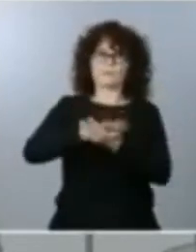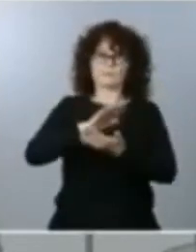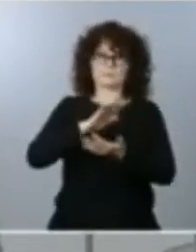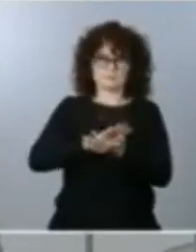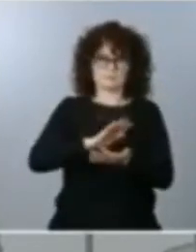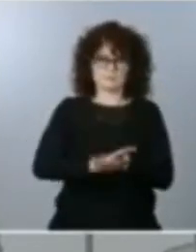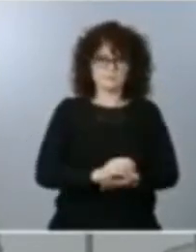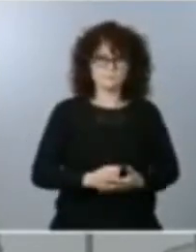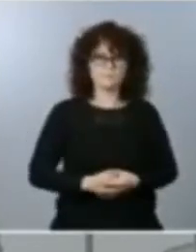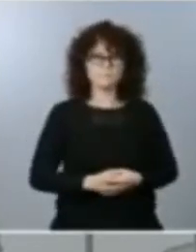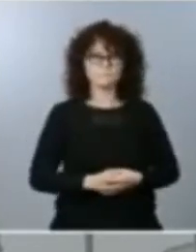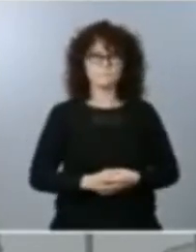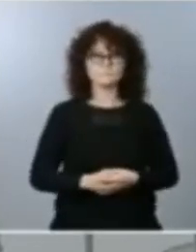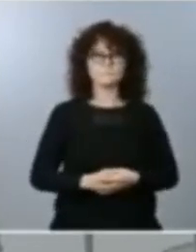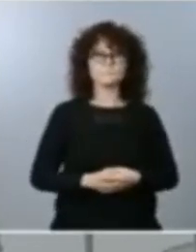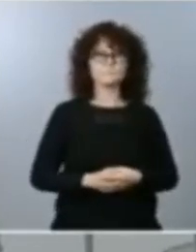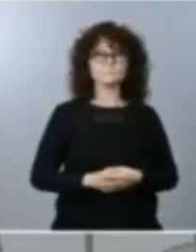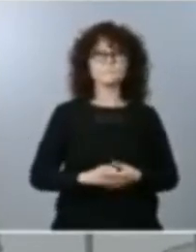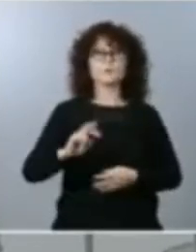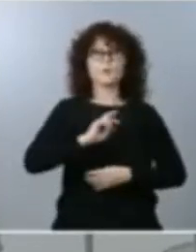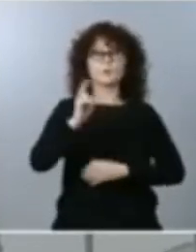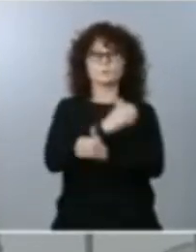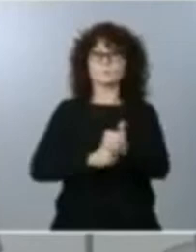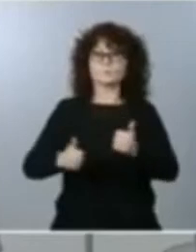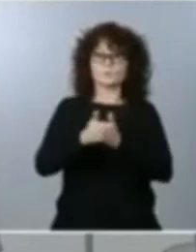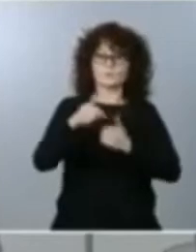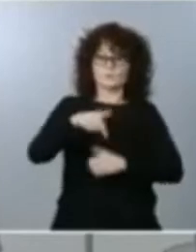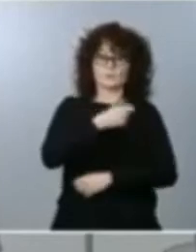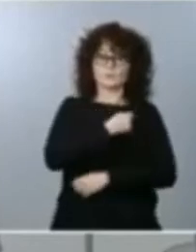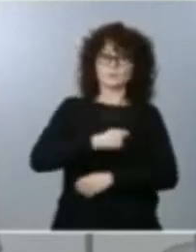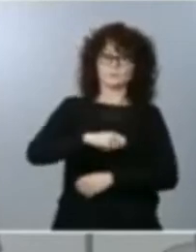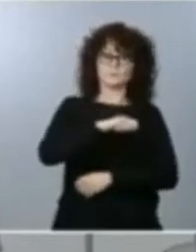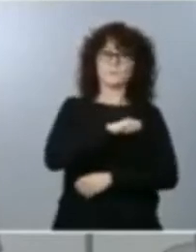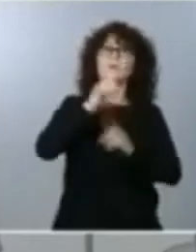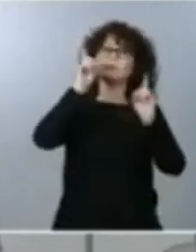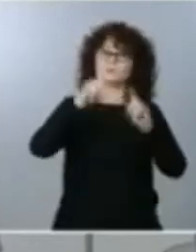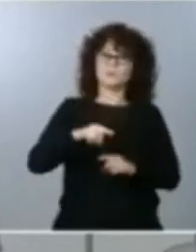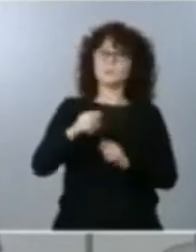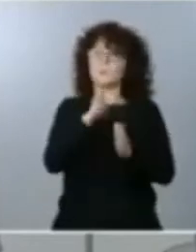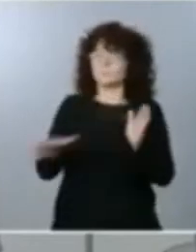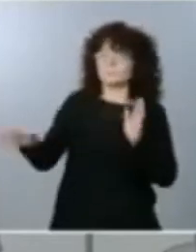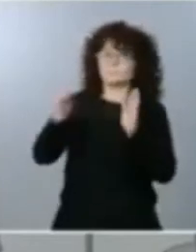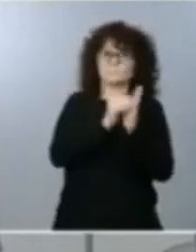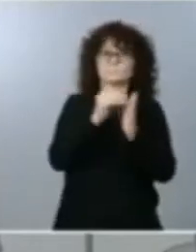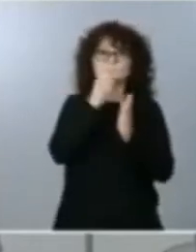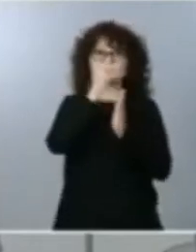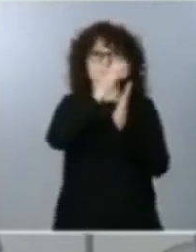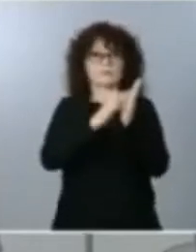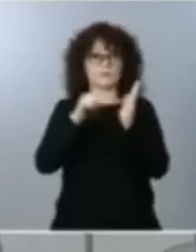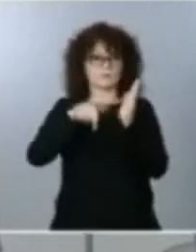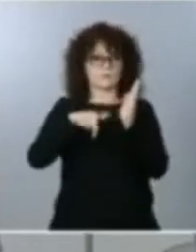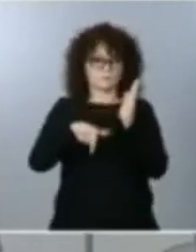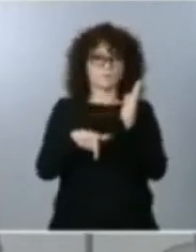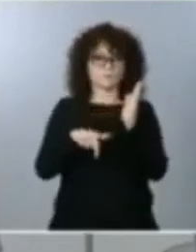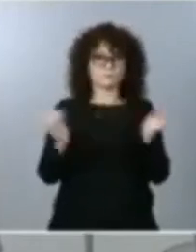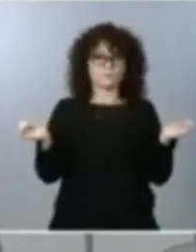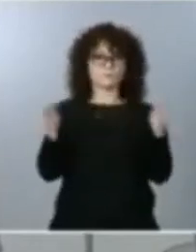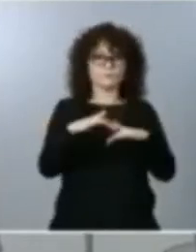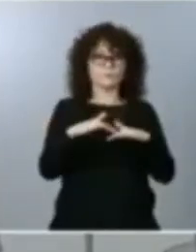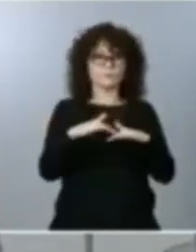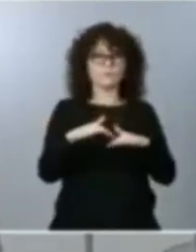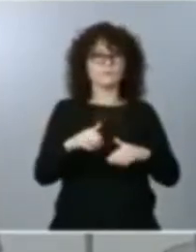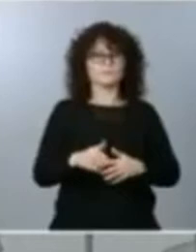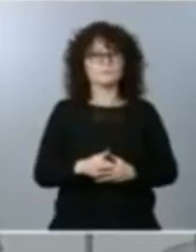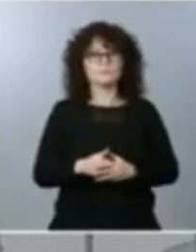Otra de las grandes prioridades para España, que queda reflejada también en la declaración de esta importante cumbre y que ha